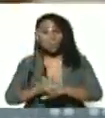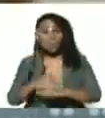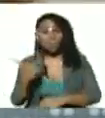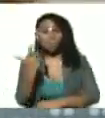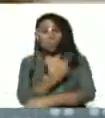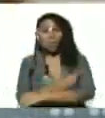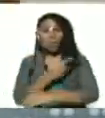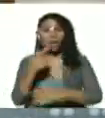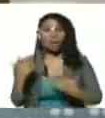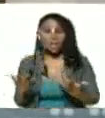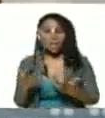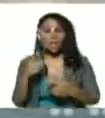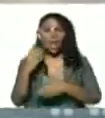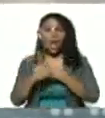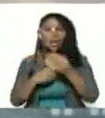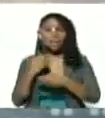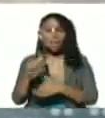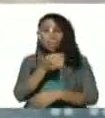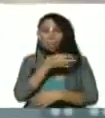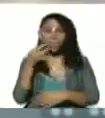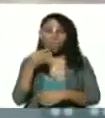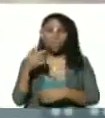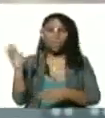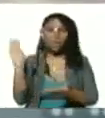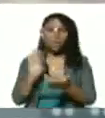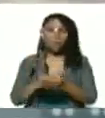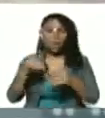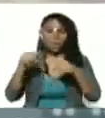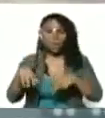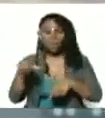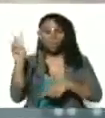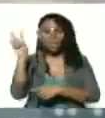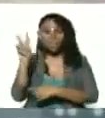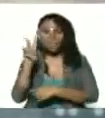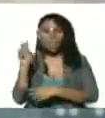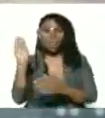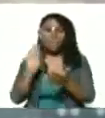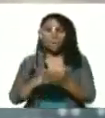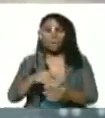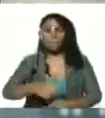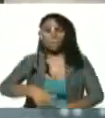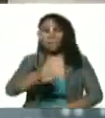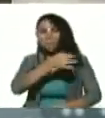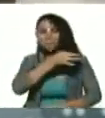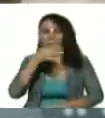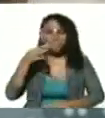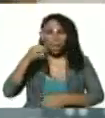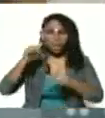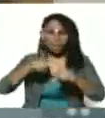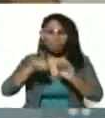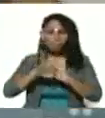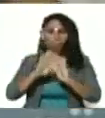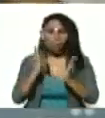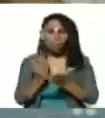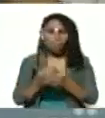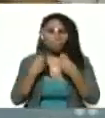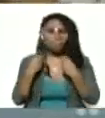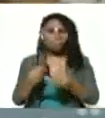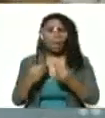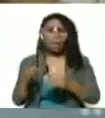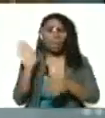son efectivas las que estamos poniendo en Venezuela son las más efectivas del mundo para